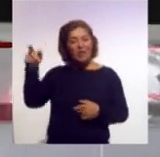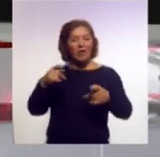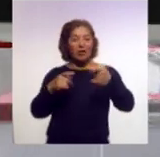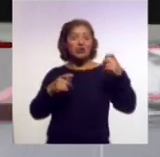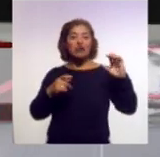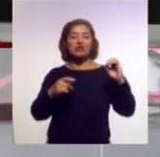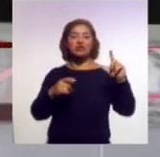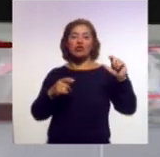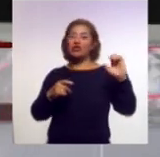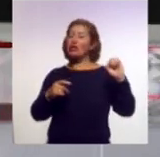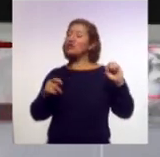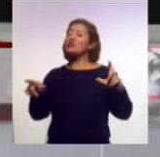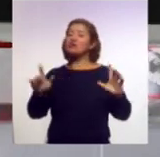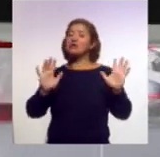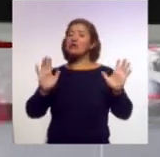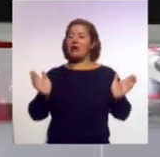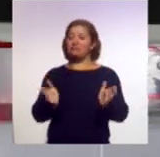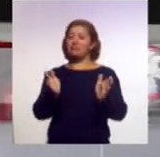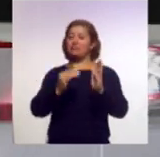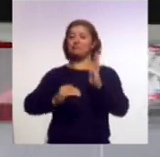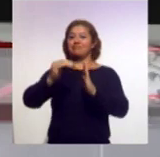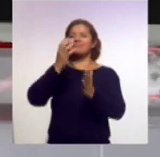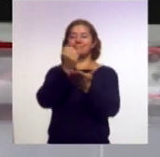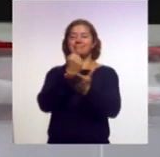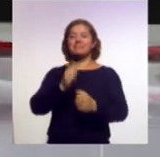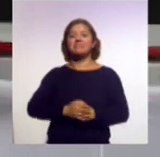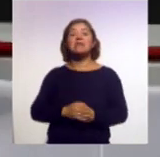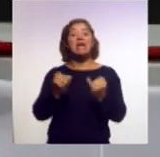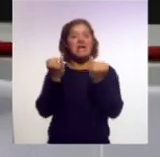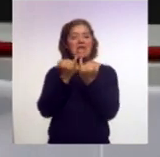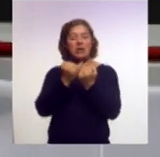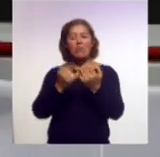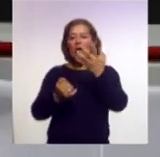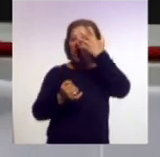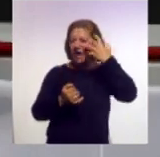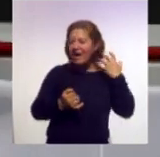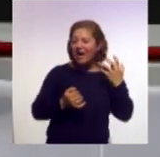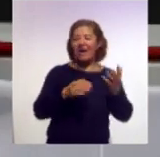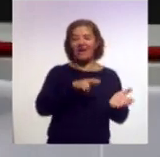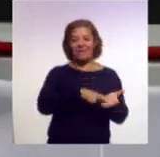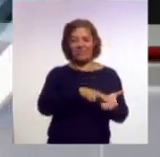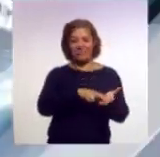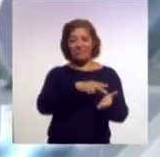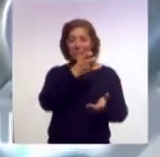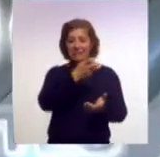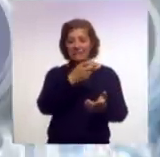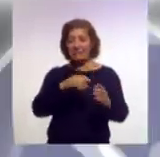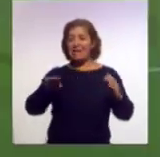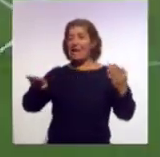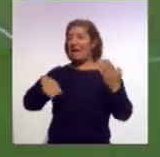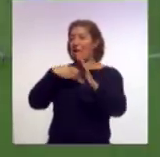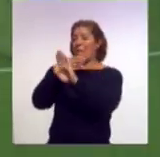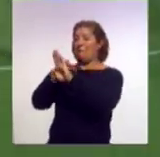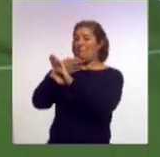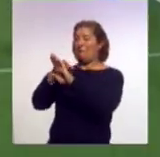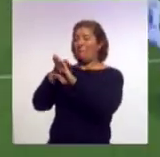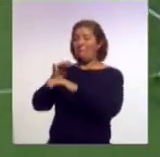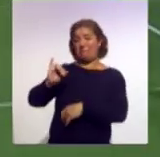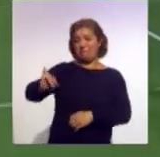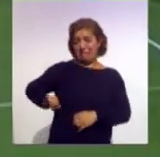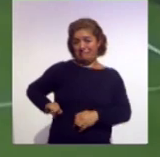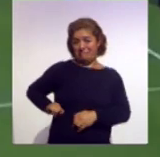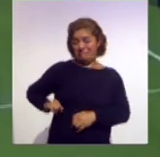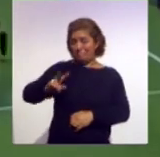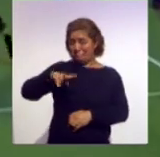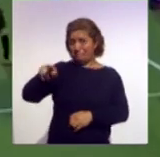clasificado para la fase de semifinal. Pero también tuvimos el partido de los Pumas y justamente fue un duelo bastante interesante en donde los